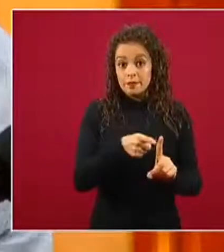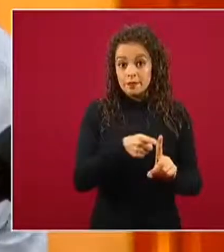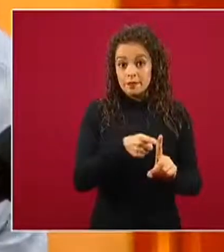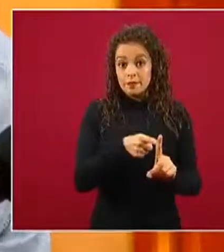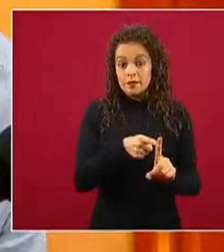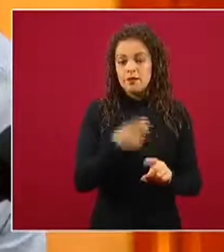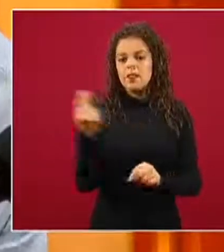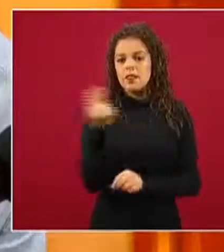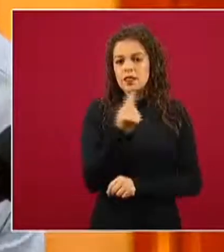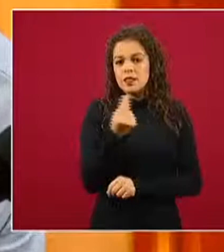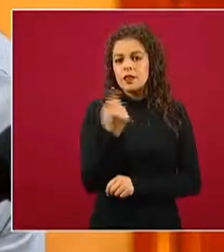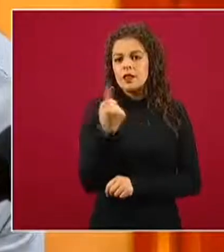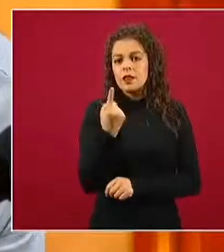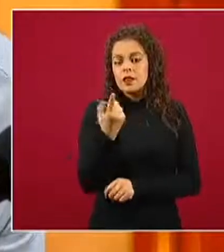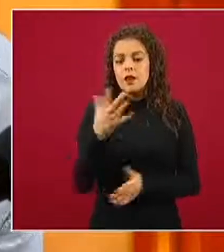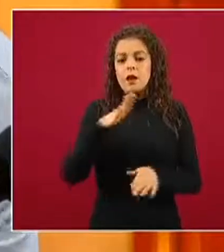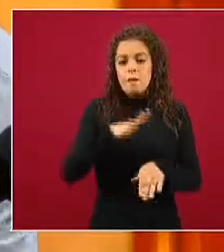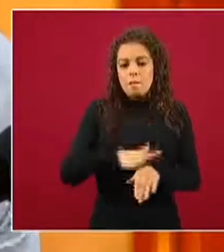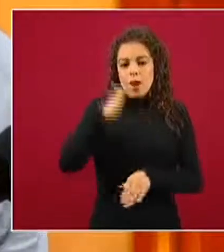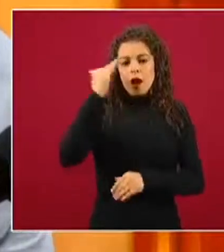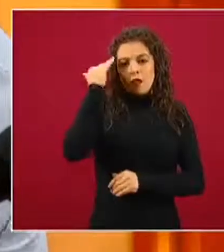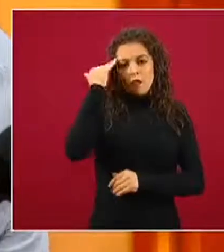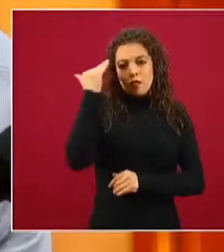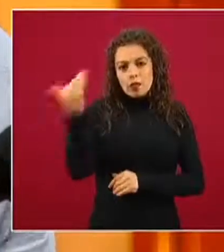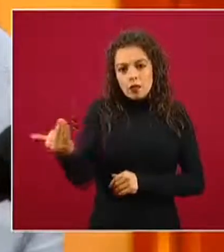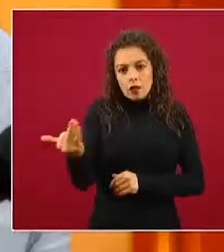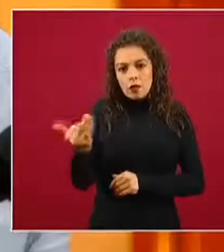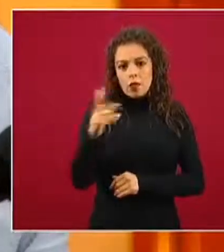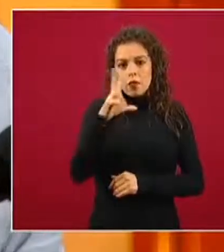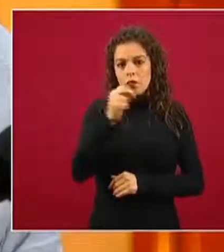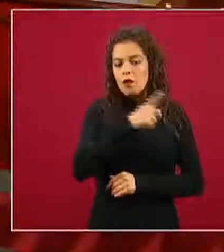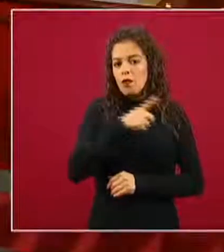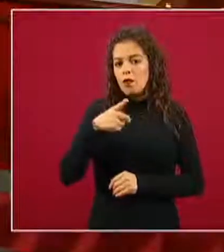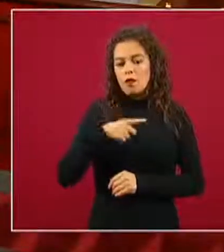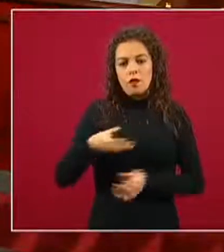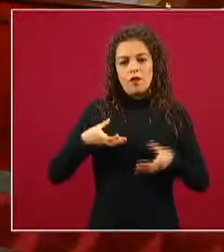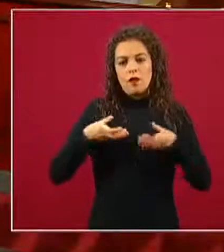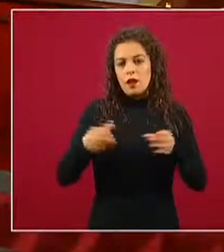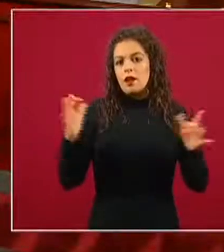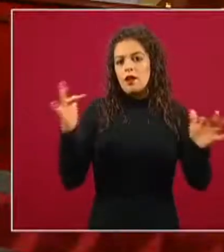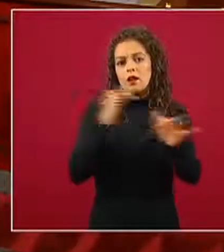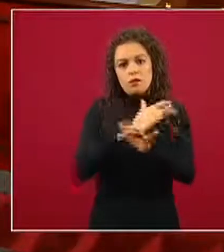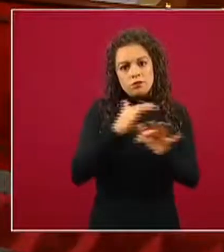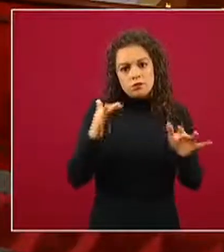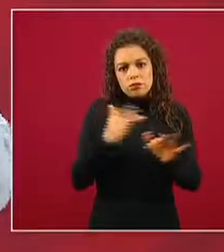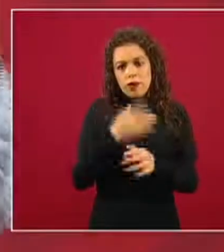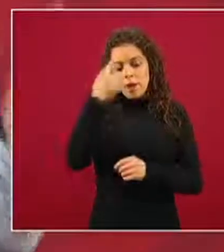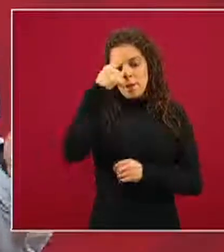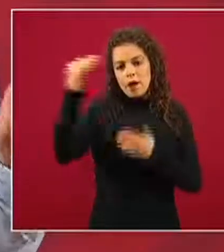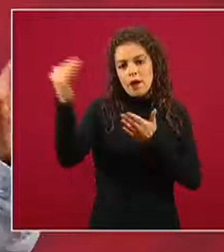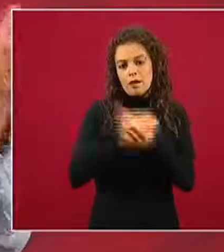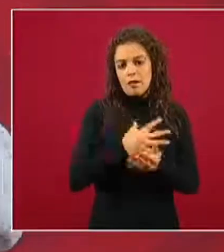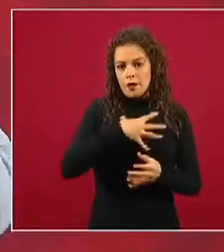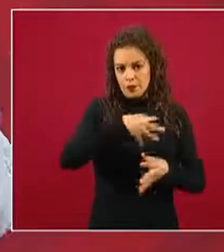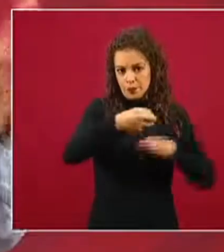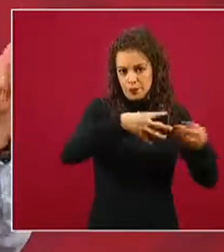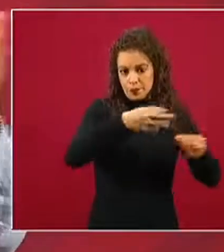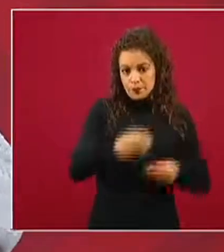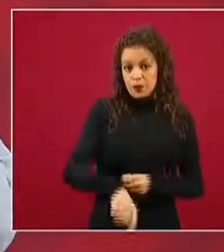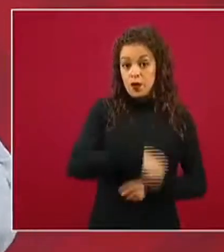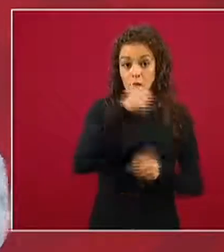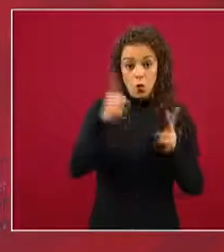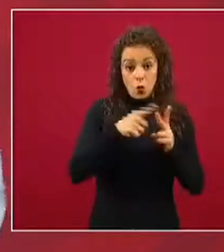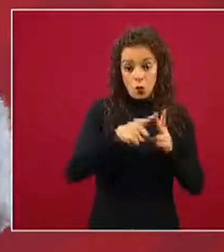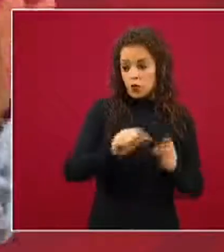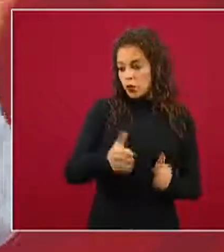el mayor tiempo posible que no haya movilidad en el espacio público para evitar los contagios. Pero del otro lado, y esta ha sido